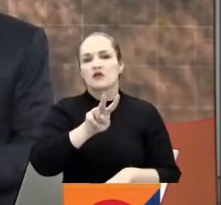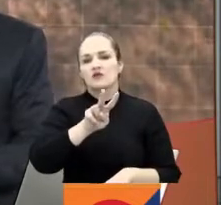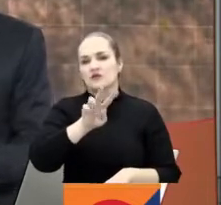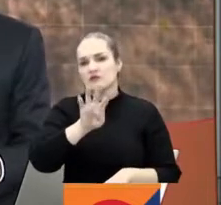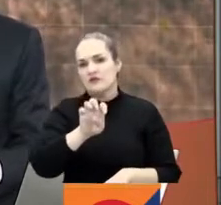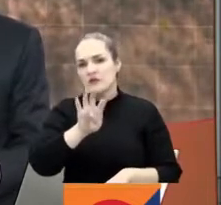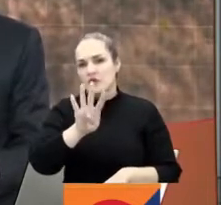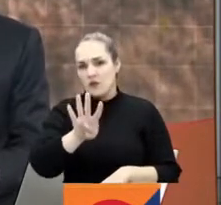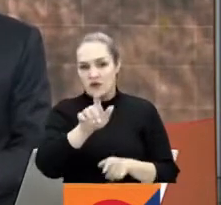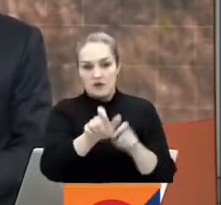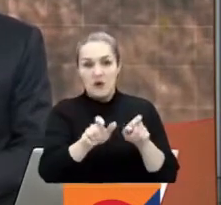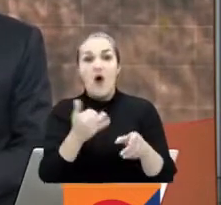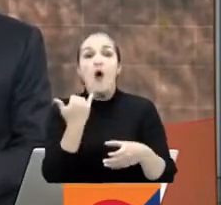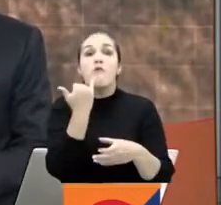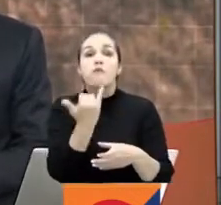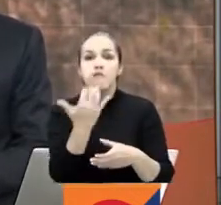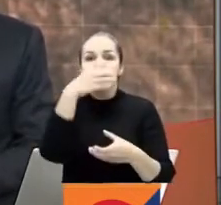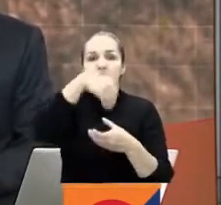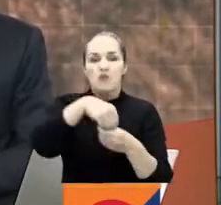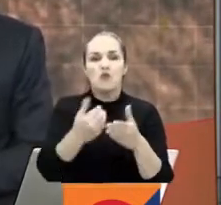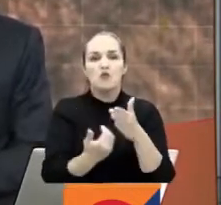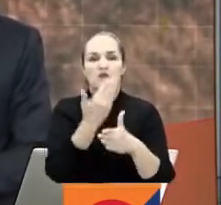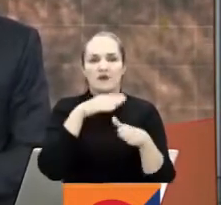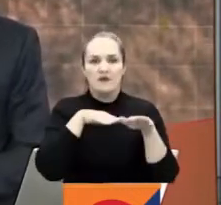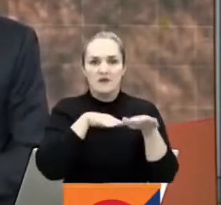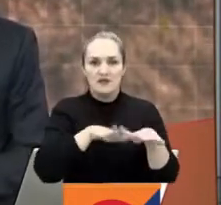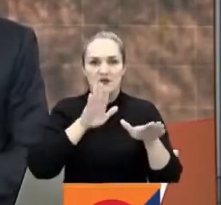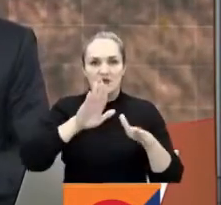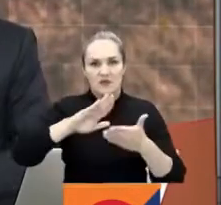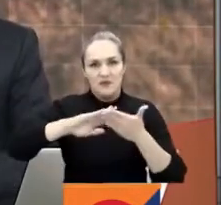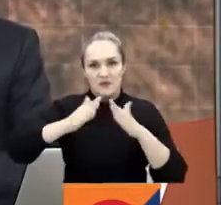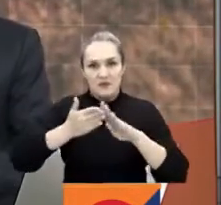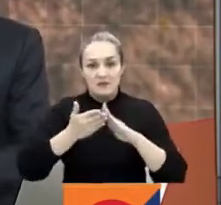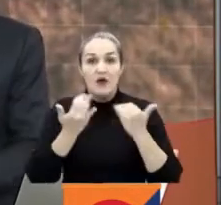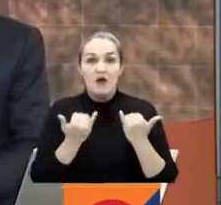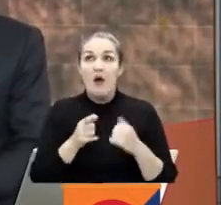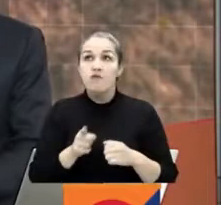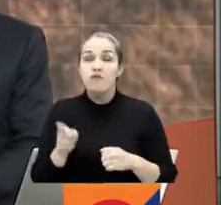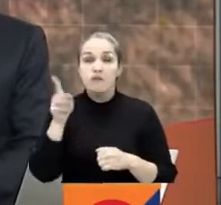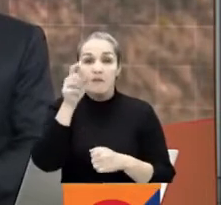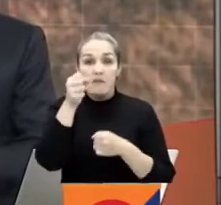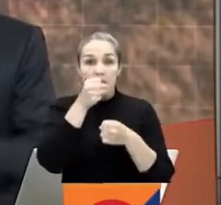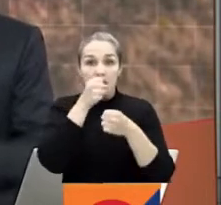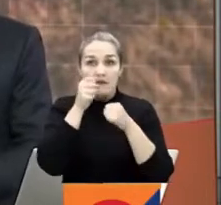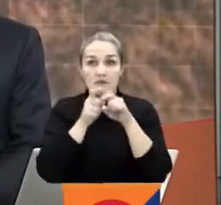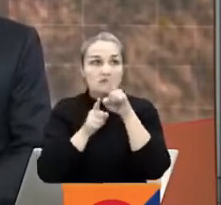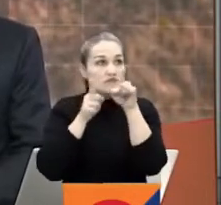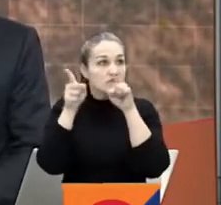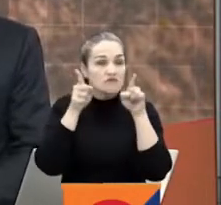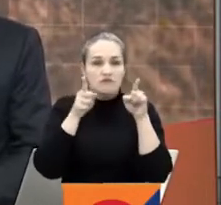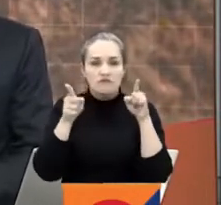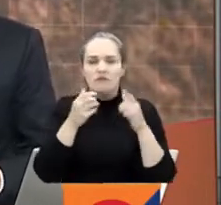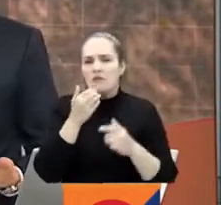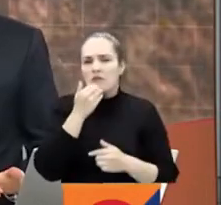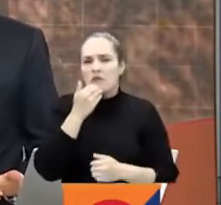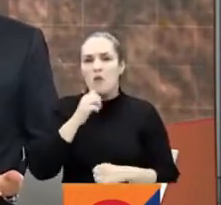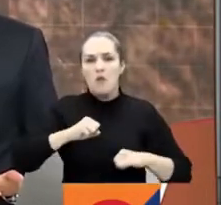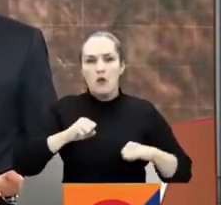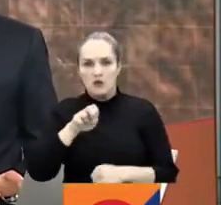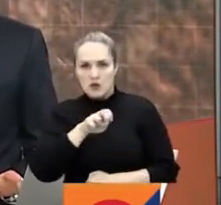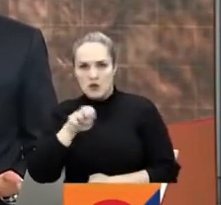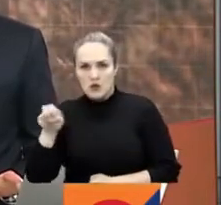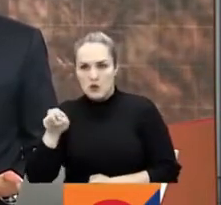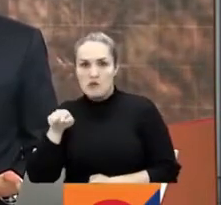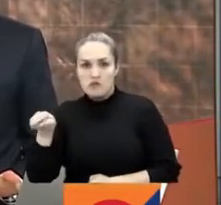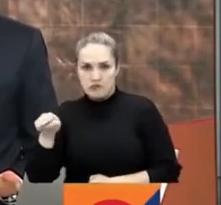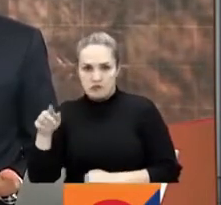cómo queda este nuevo Congreso y por eso hemos también desplegado a nuestros periodistas. Tendremos información desde el norte de Bogotá, también en